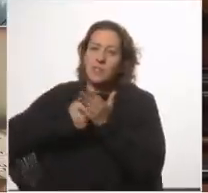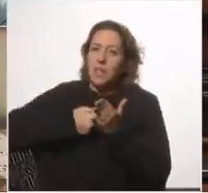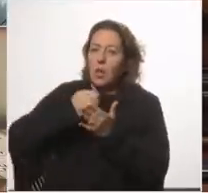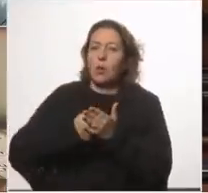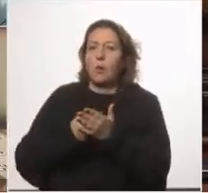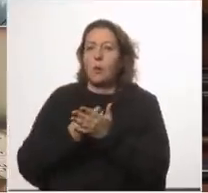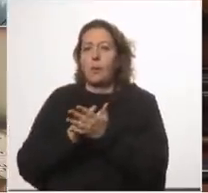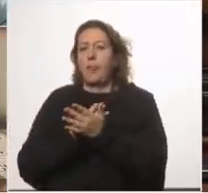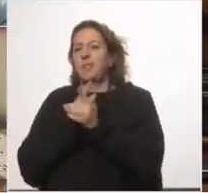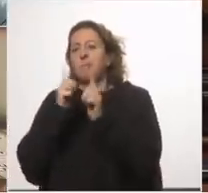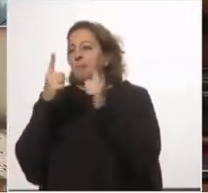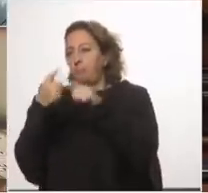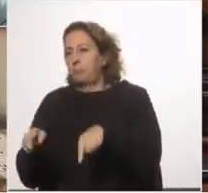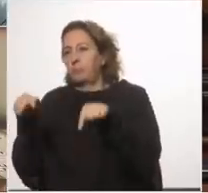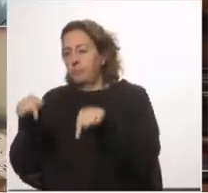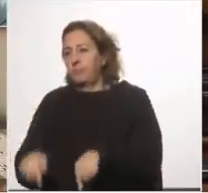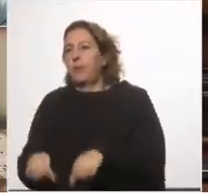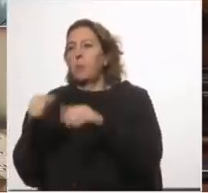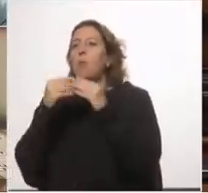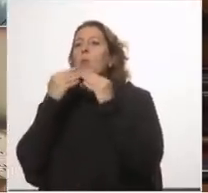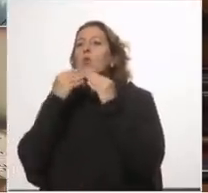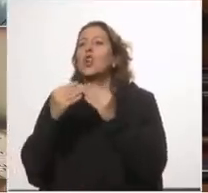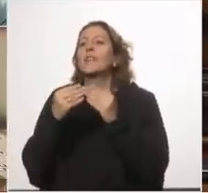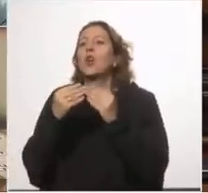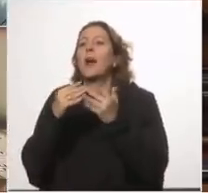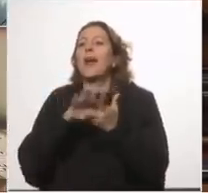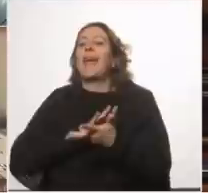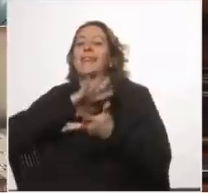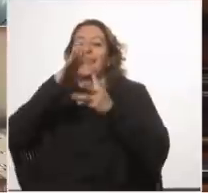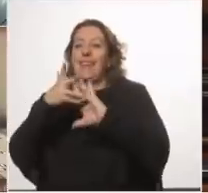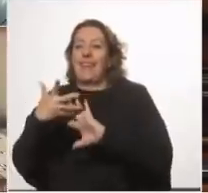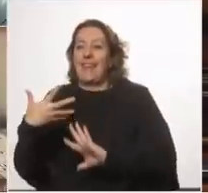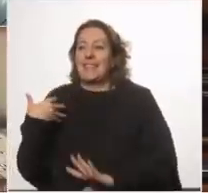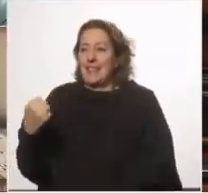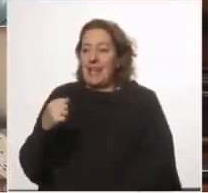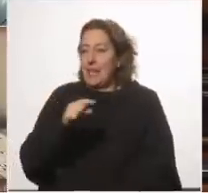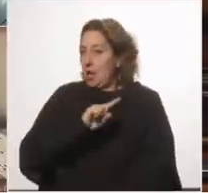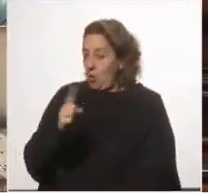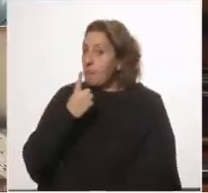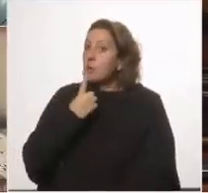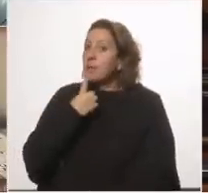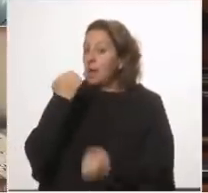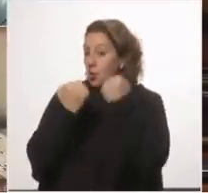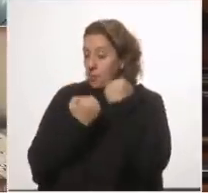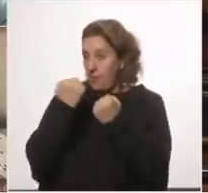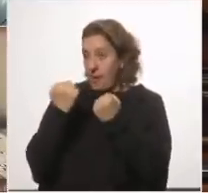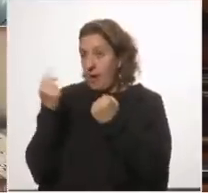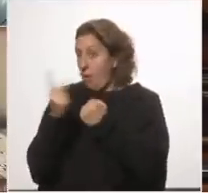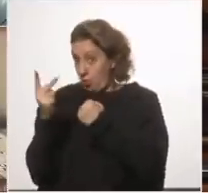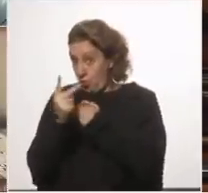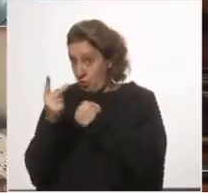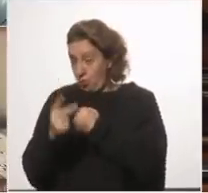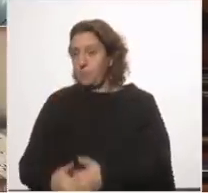de no diferenciar porque acá estamos cuestionando la estrategia sanitaria no la política económica no la política de salud sino ambas